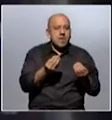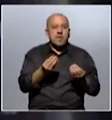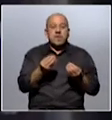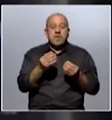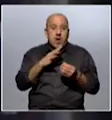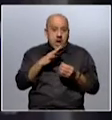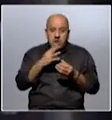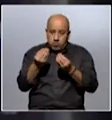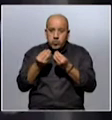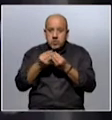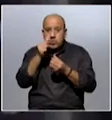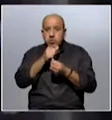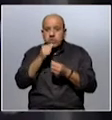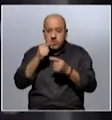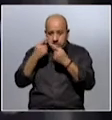Alternativas hay muchas.